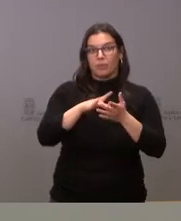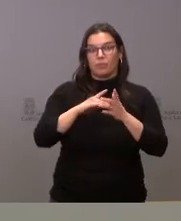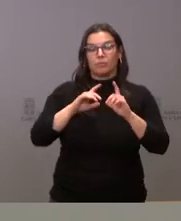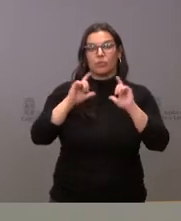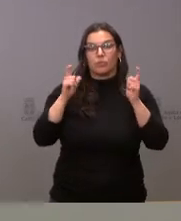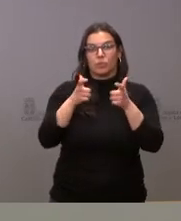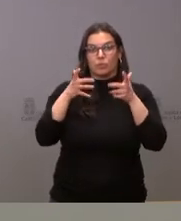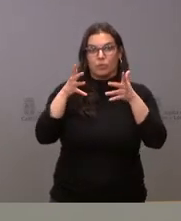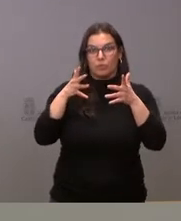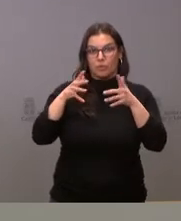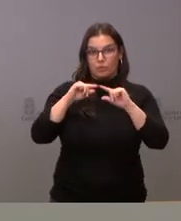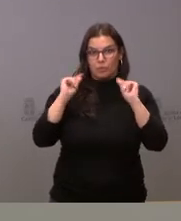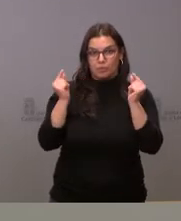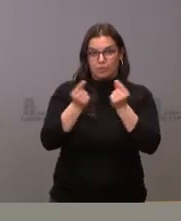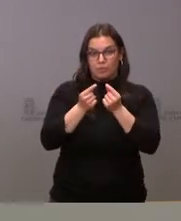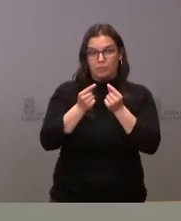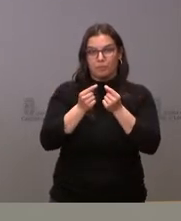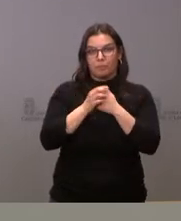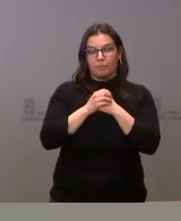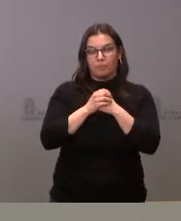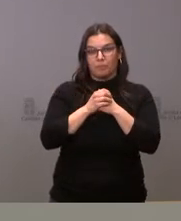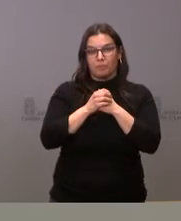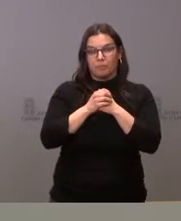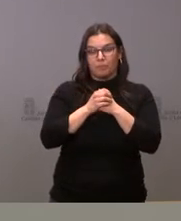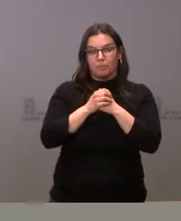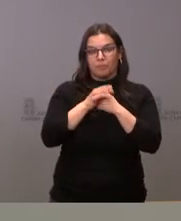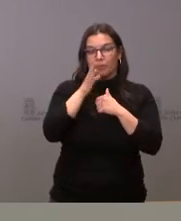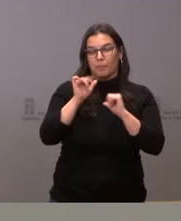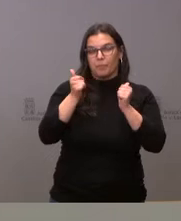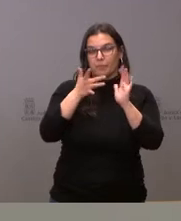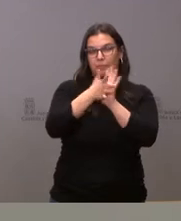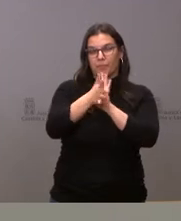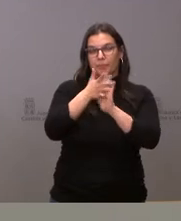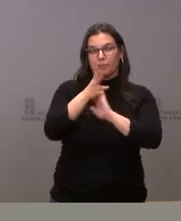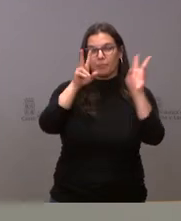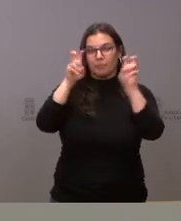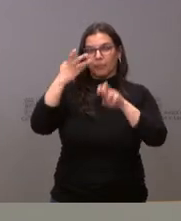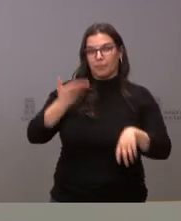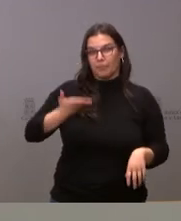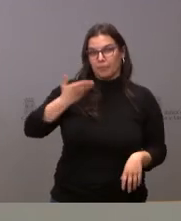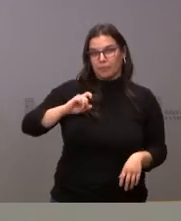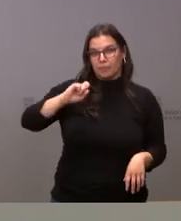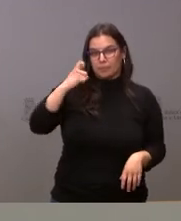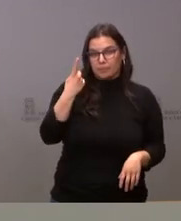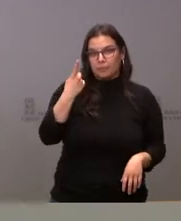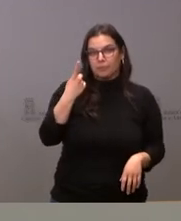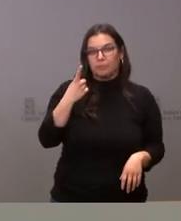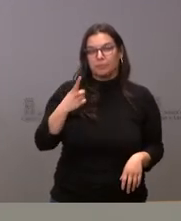de Castilla y León y paso a relatar los asuntos fundamentales y mal destacables que se han